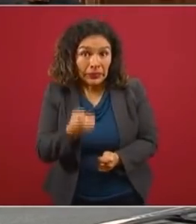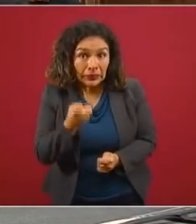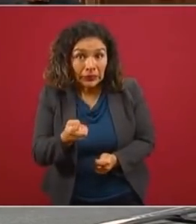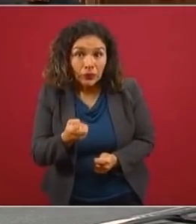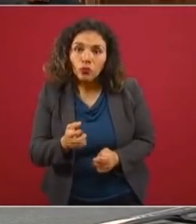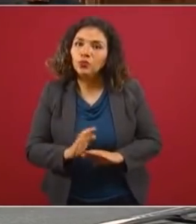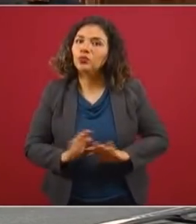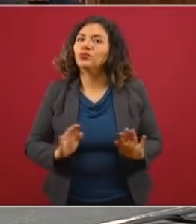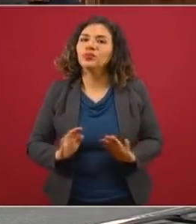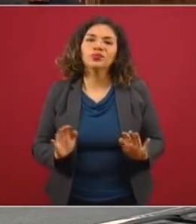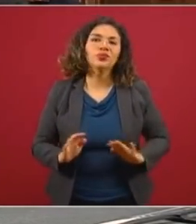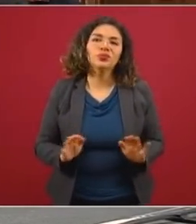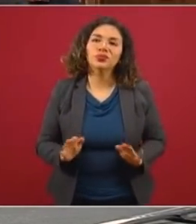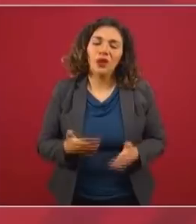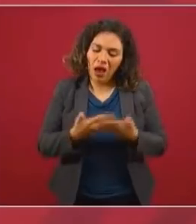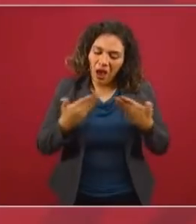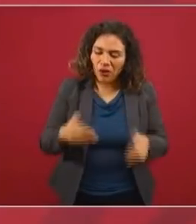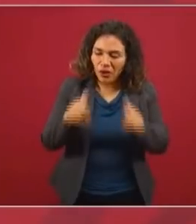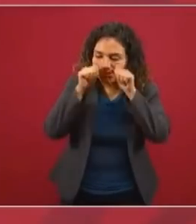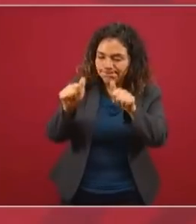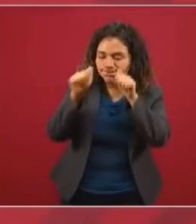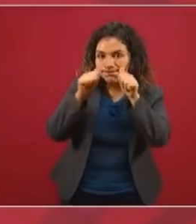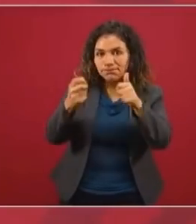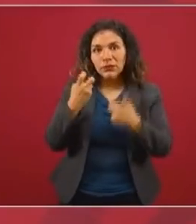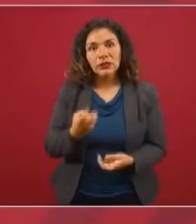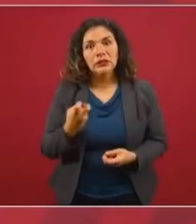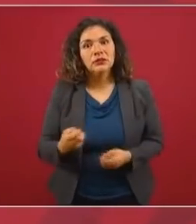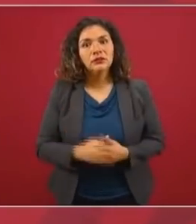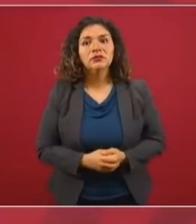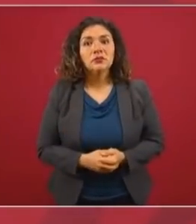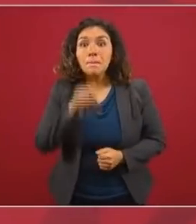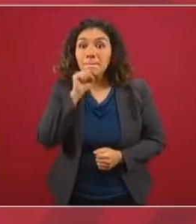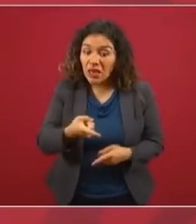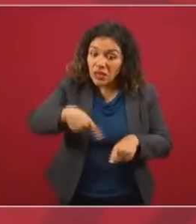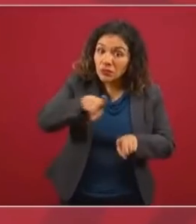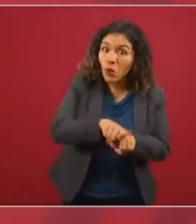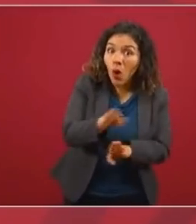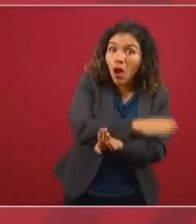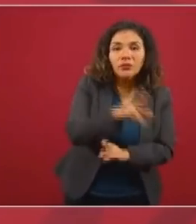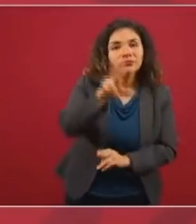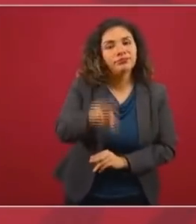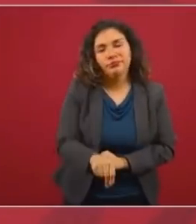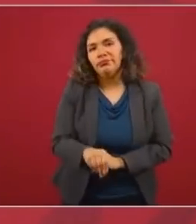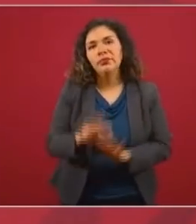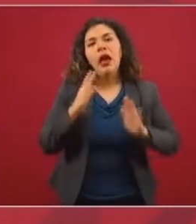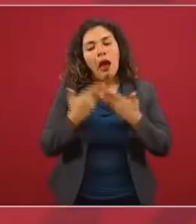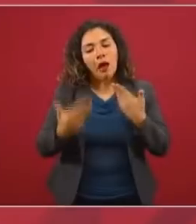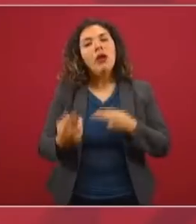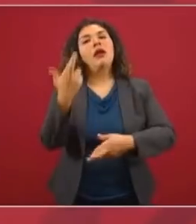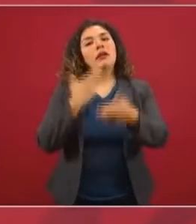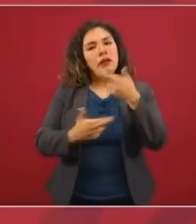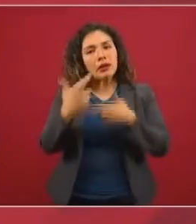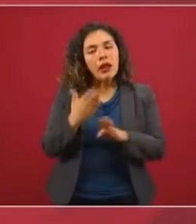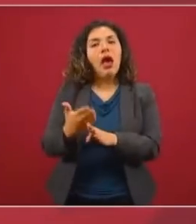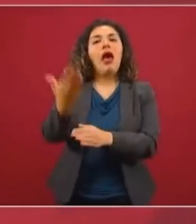atender, ya no va a ser lo mismo. Vamos a regresar, como se ha dicho,